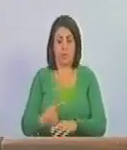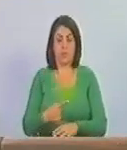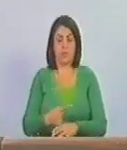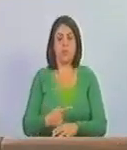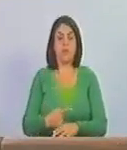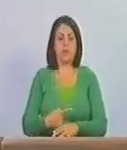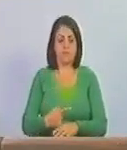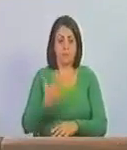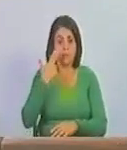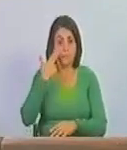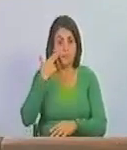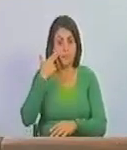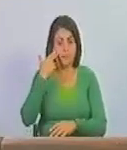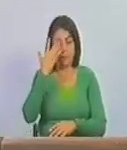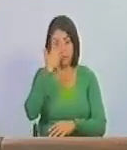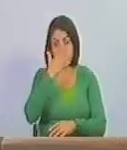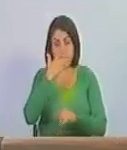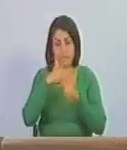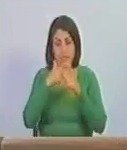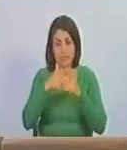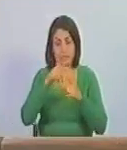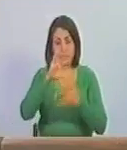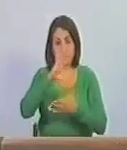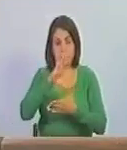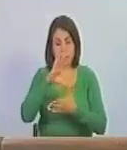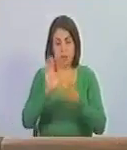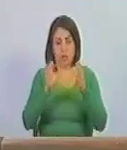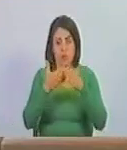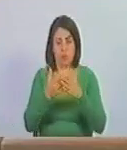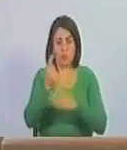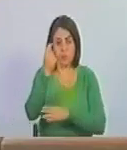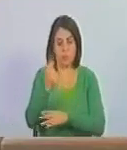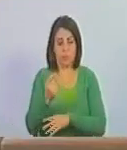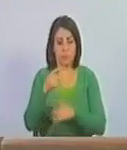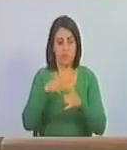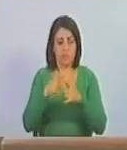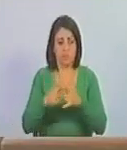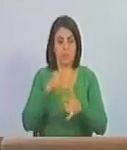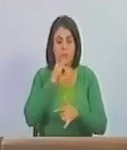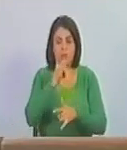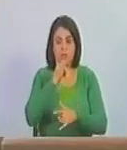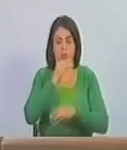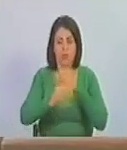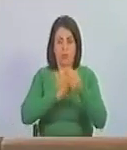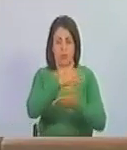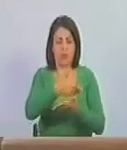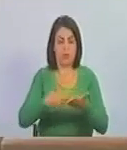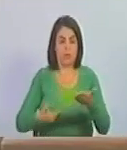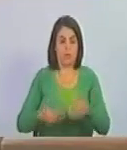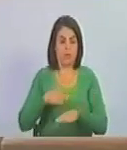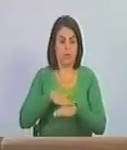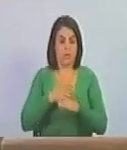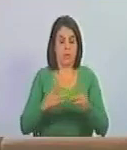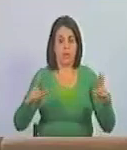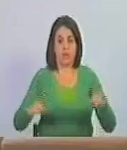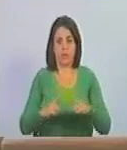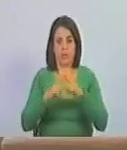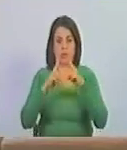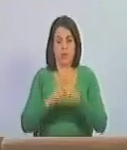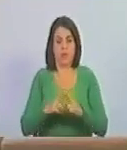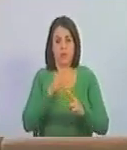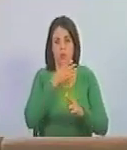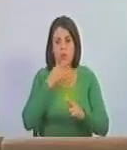Afrodescendiente de América, Grupo Parlamentario Venezolano, mediante la cual remita informe correspondiente al Encuentro de